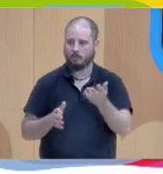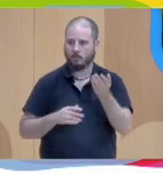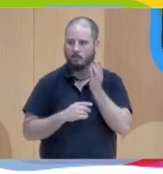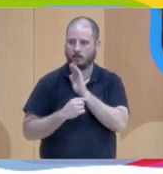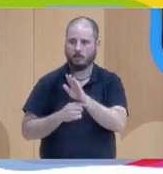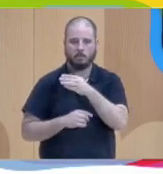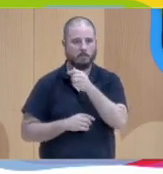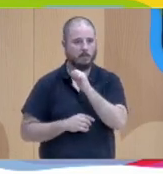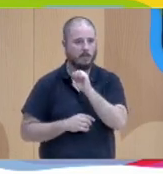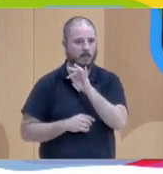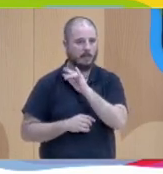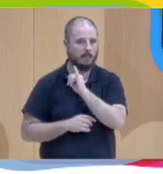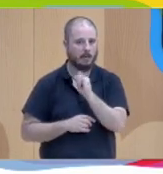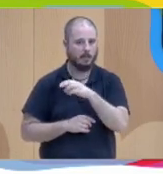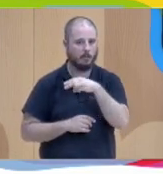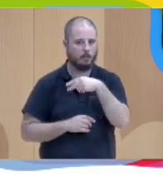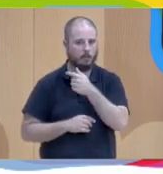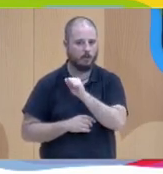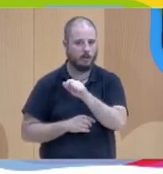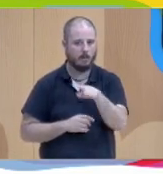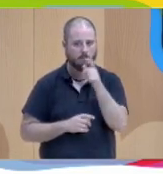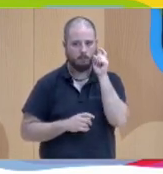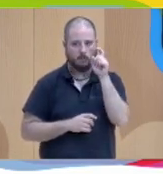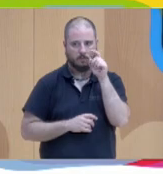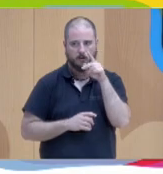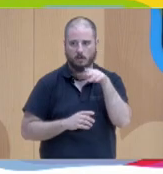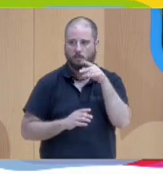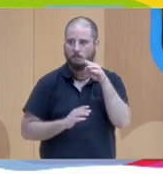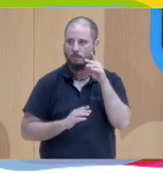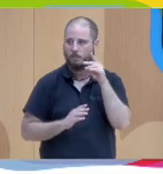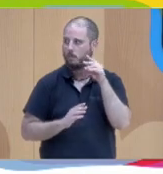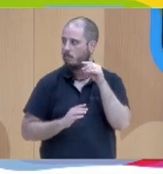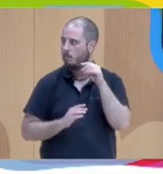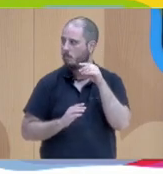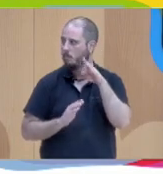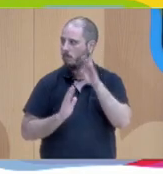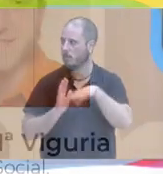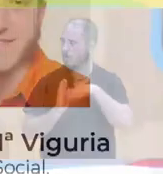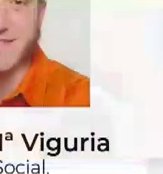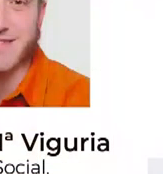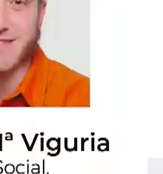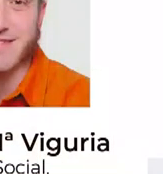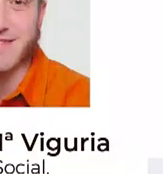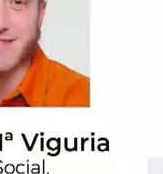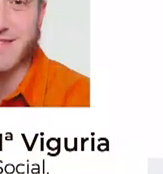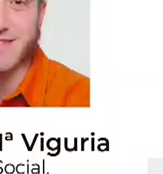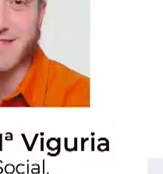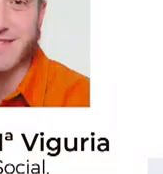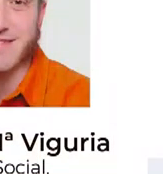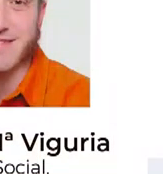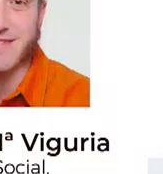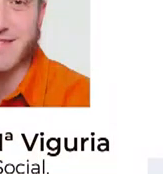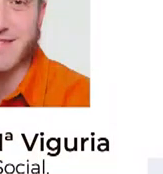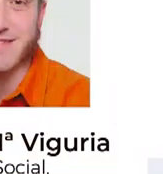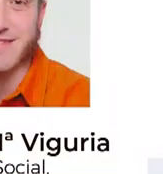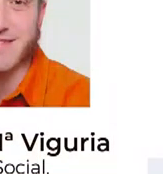Muga, ella es maestra en el programa Proa Plus, ¿perdona? Sí. Proa Plus, del Servicio de Inclusión, Igualdad